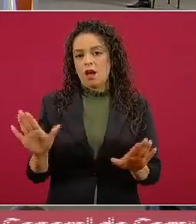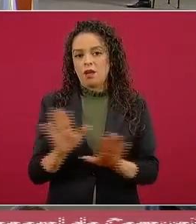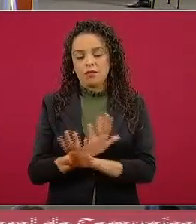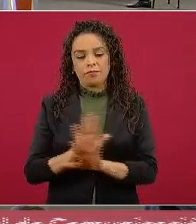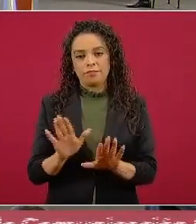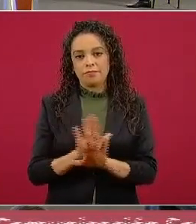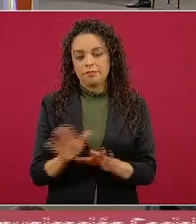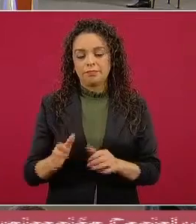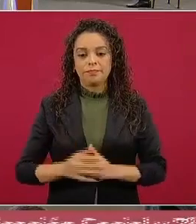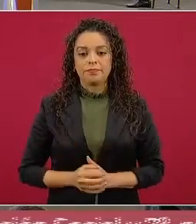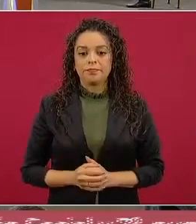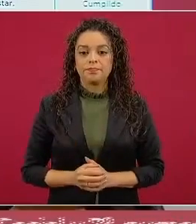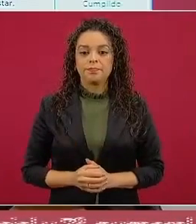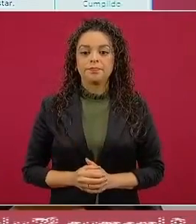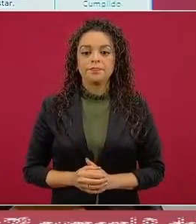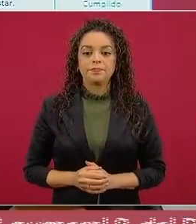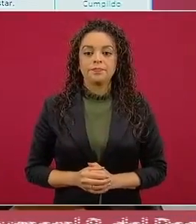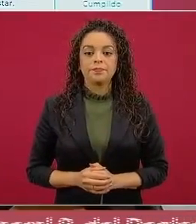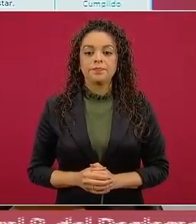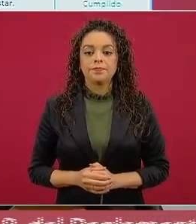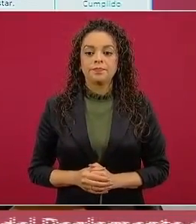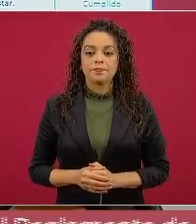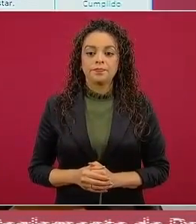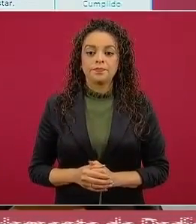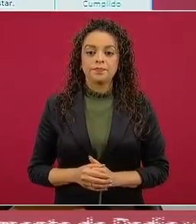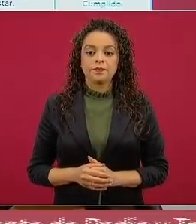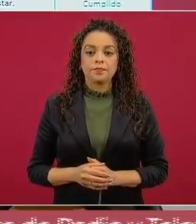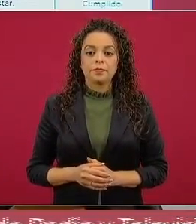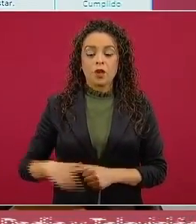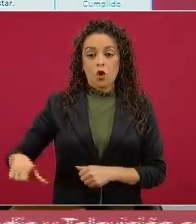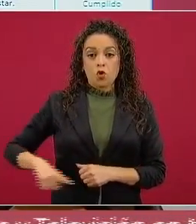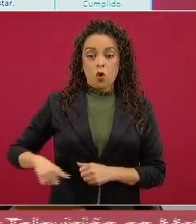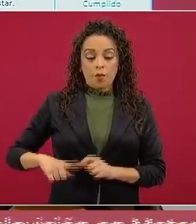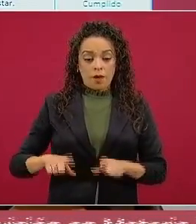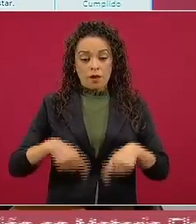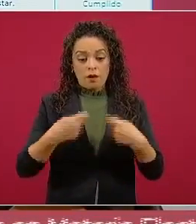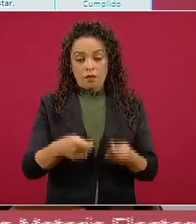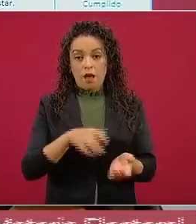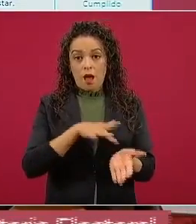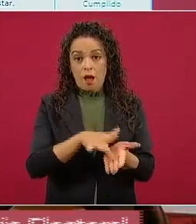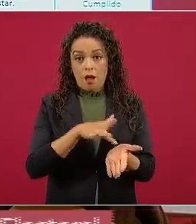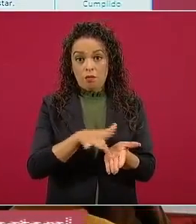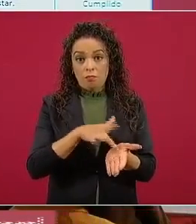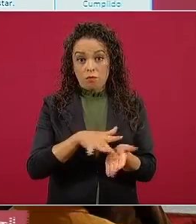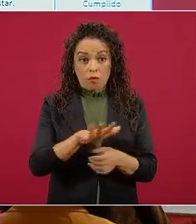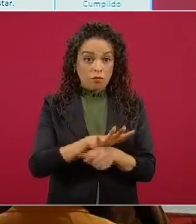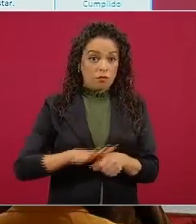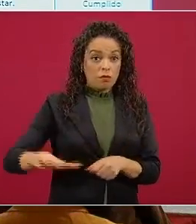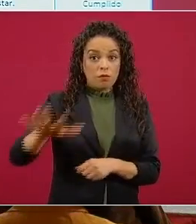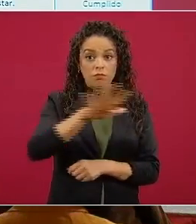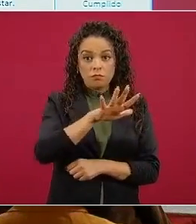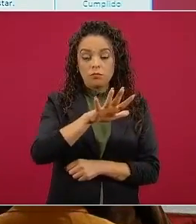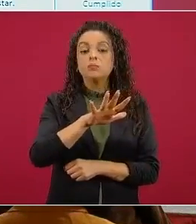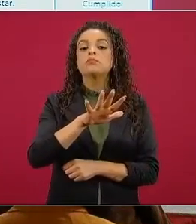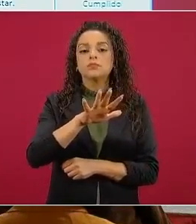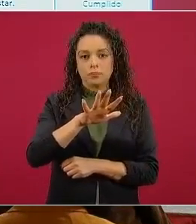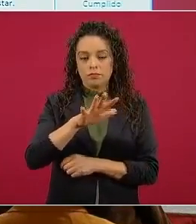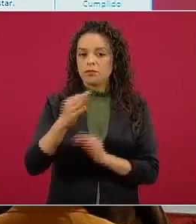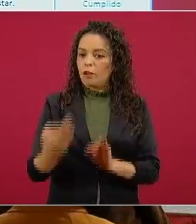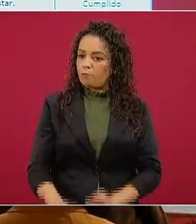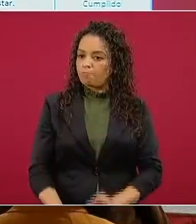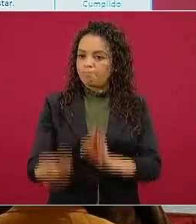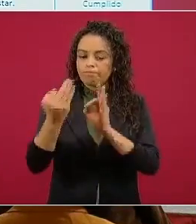Los apoyos que otorga el gobierno al pueblo se entregarán de manera directa, sin intermediarios, para evitar moches,